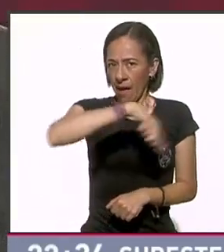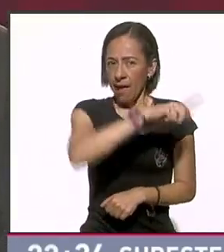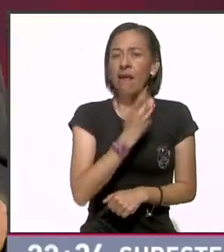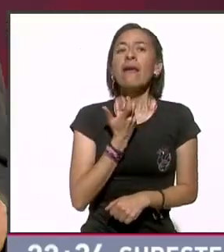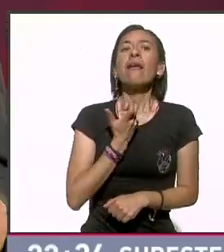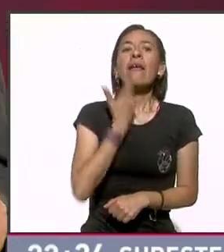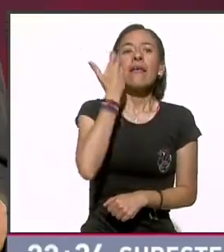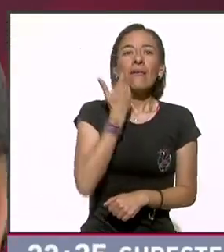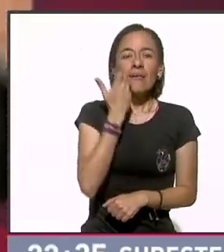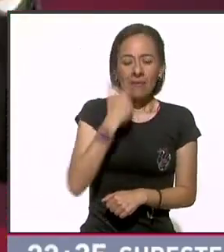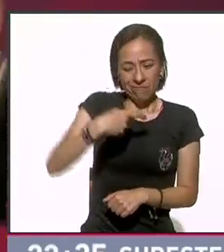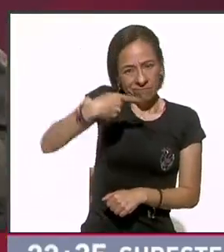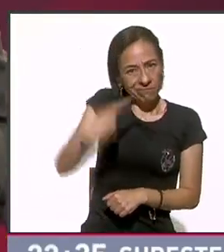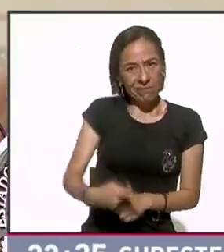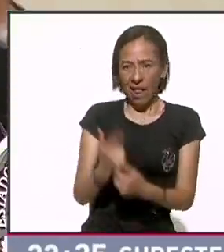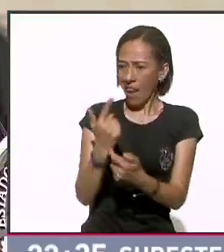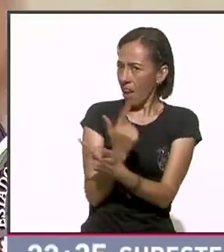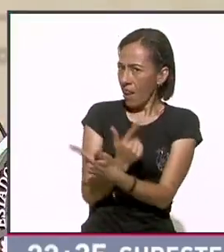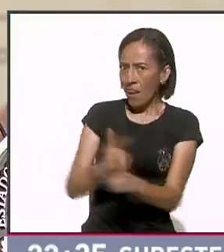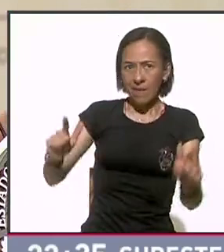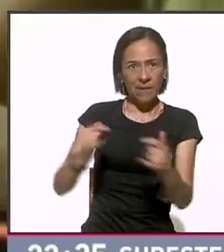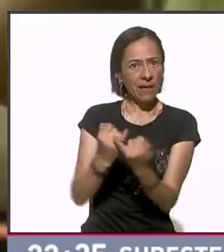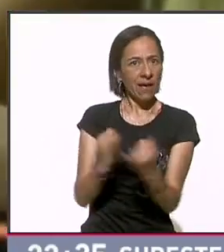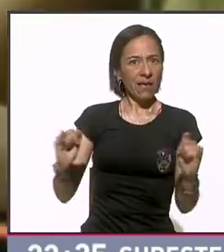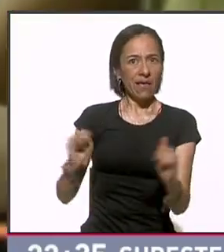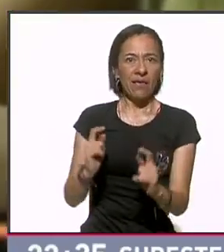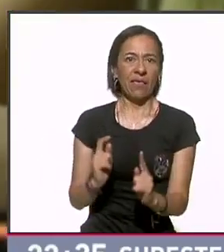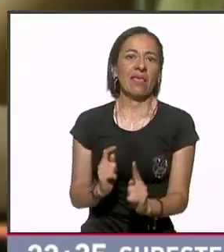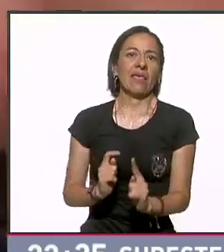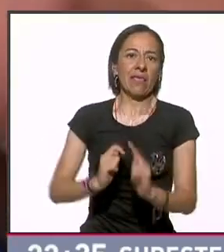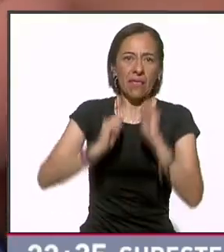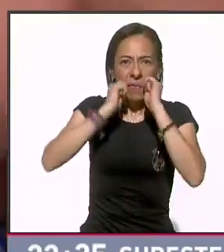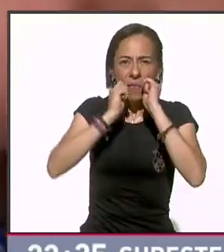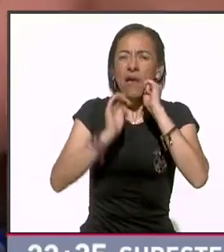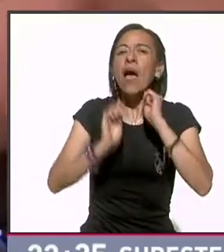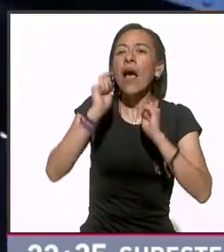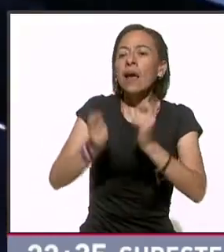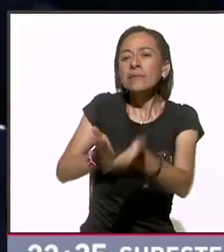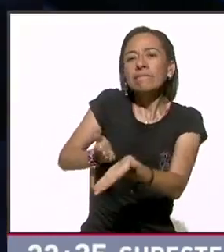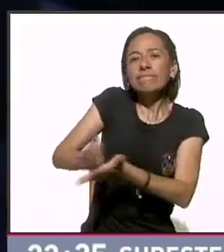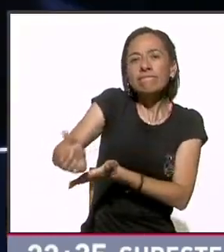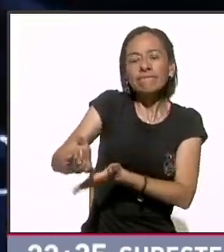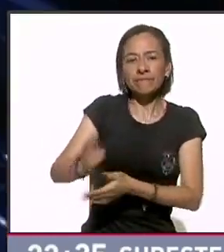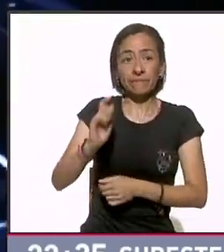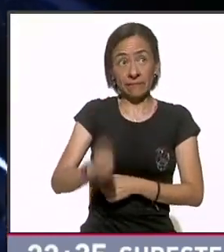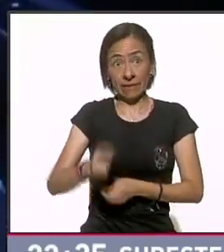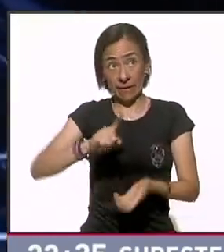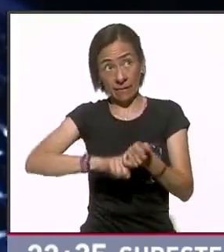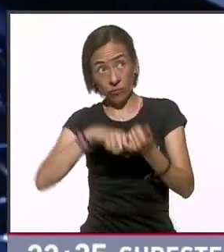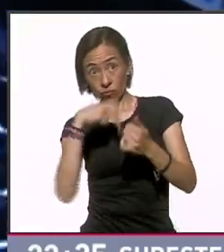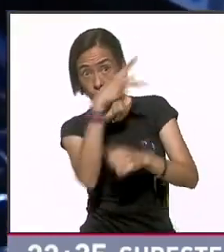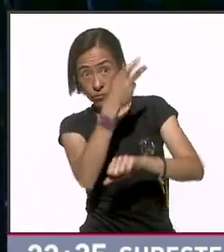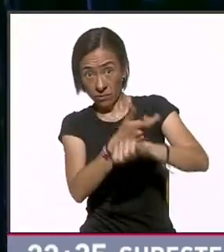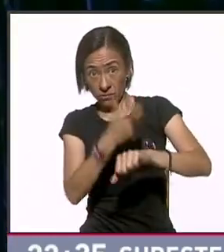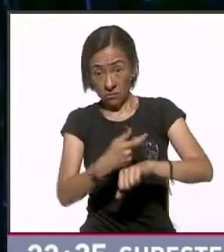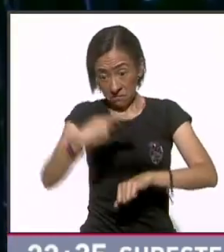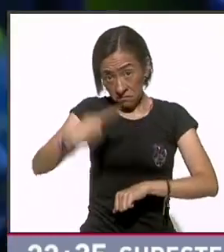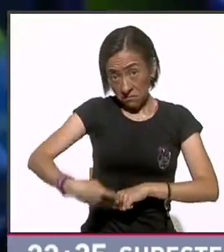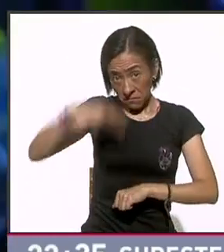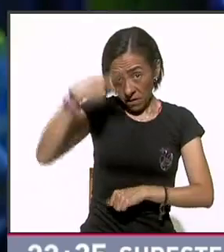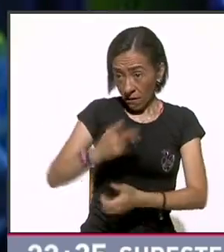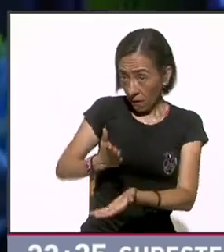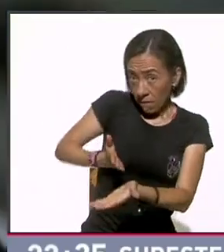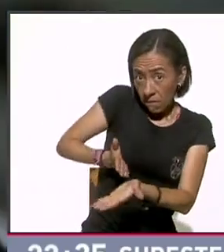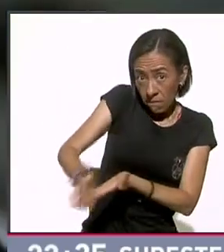soberanía, que es un plan injerencista. Si las agencias estadounidenses realizaron espionaje en México, advirtió, se